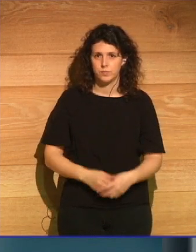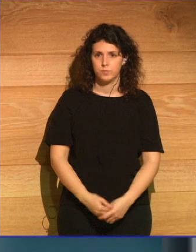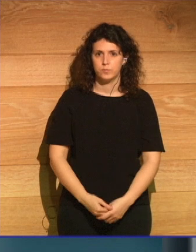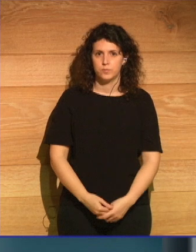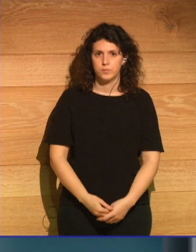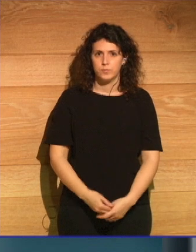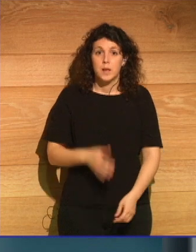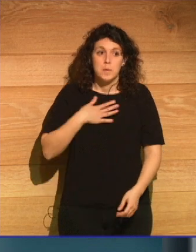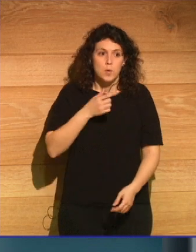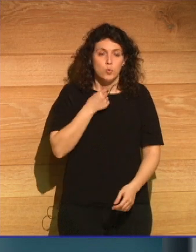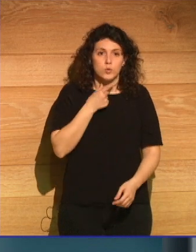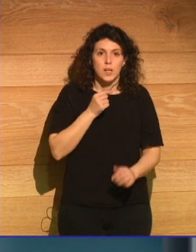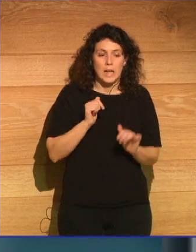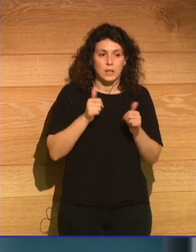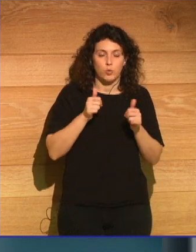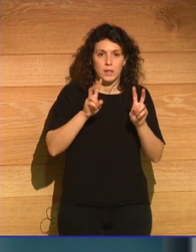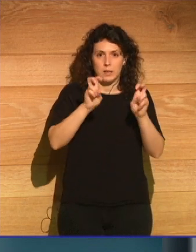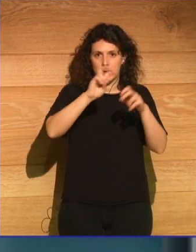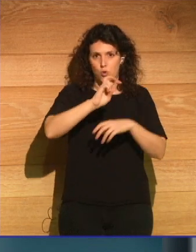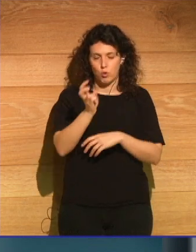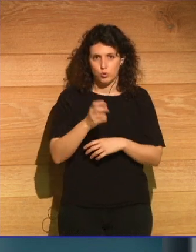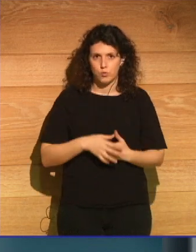me gustaría introducir otro otro tema